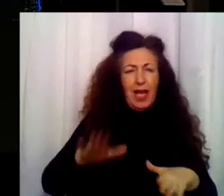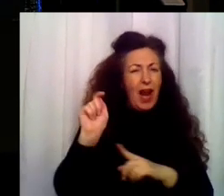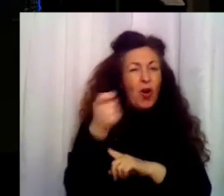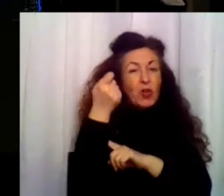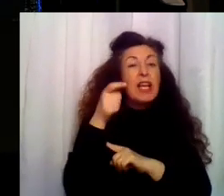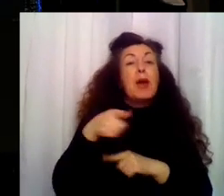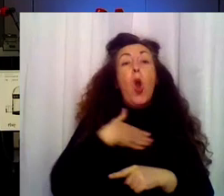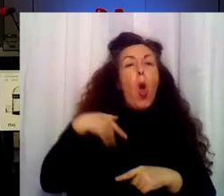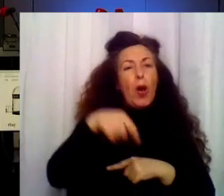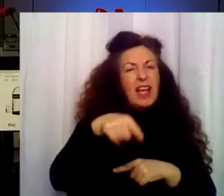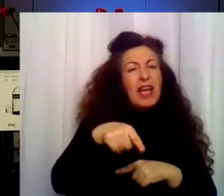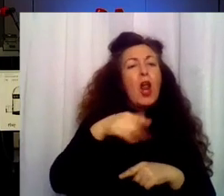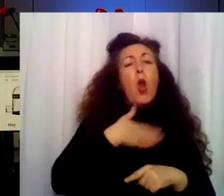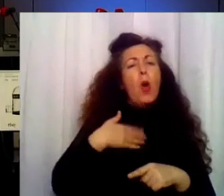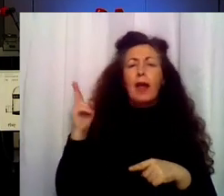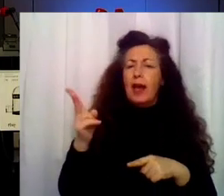quieran ustedes.